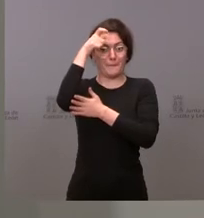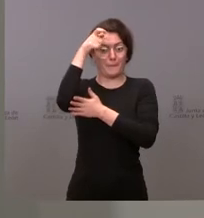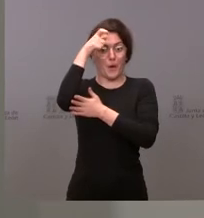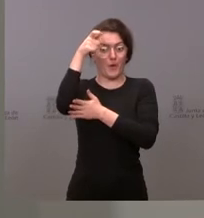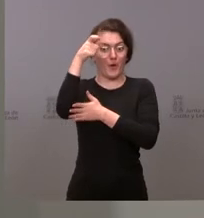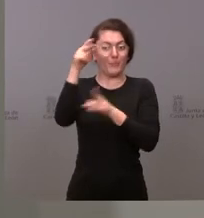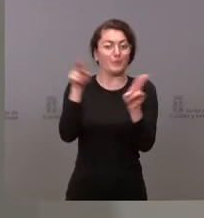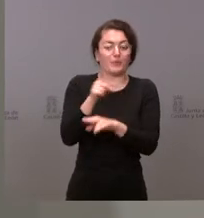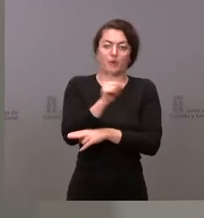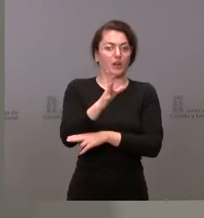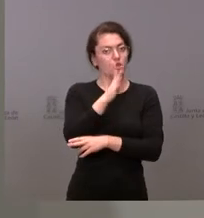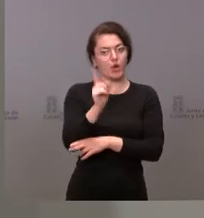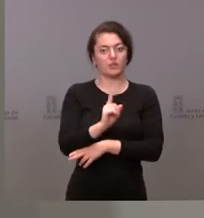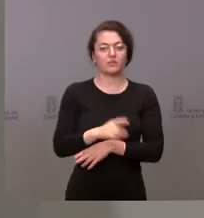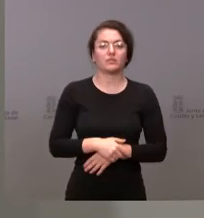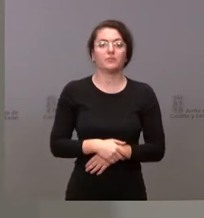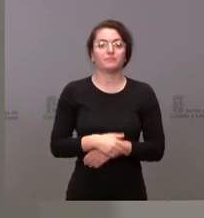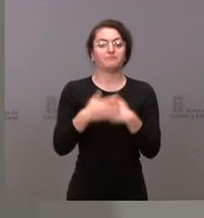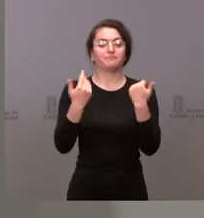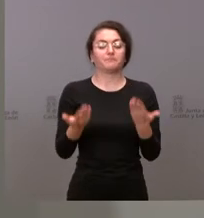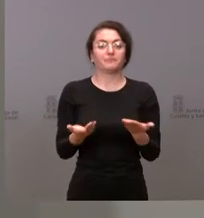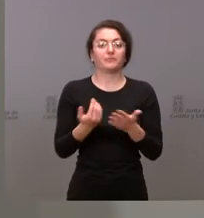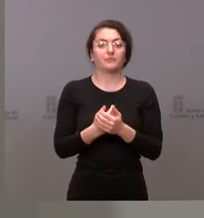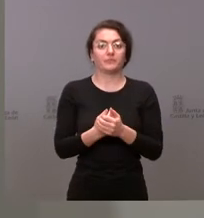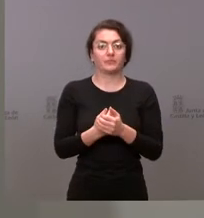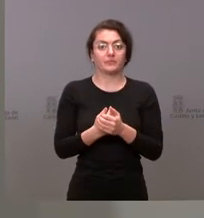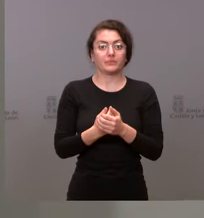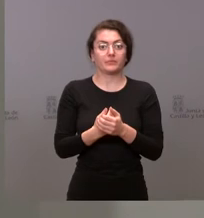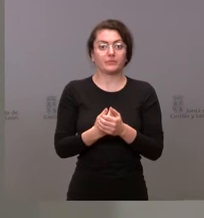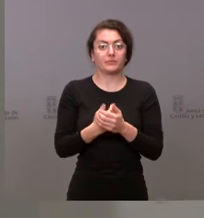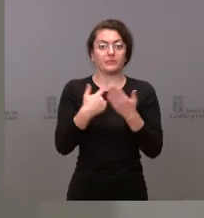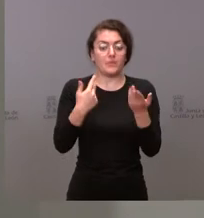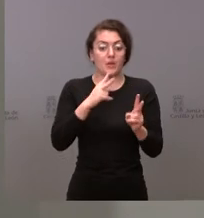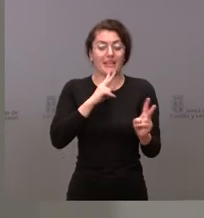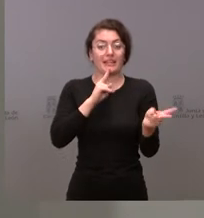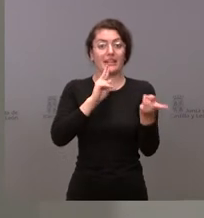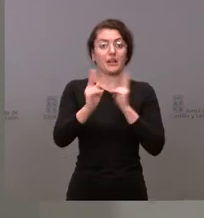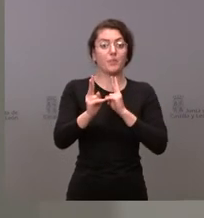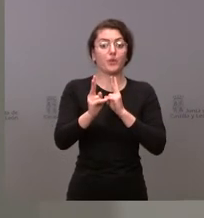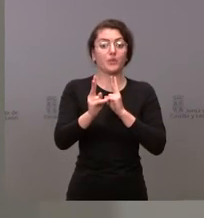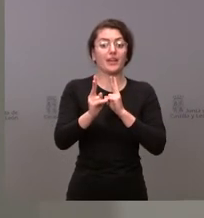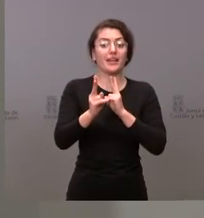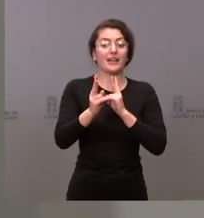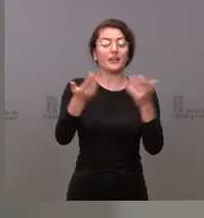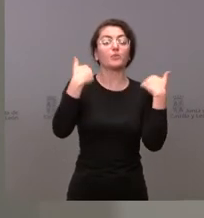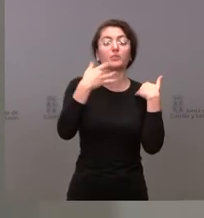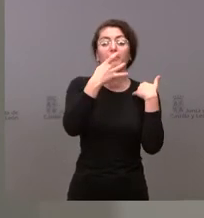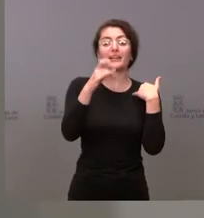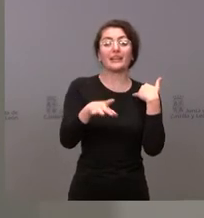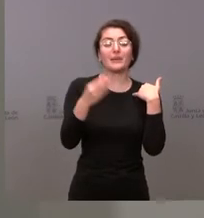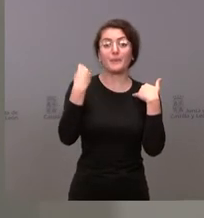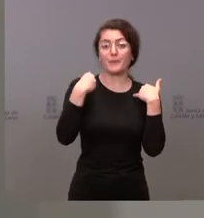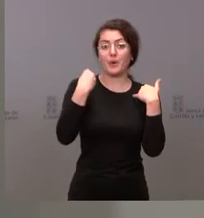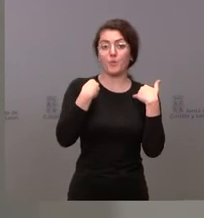tanto quienes tienen que responder a esto son quienes son